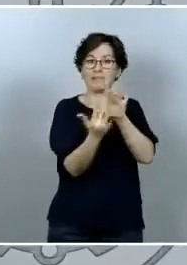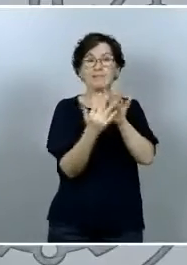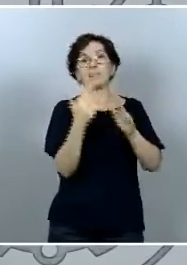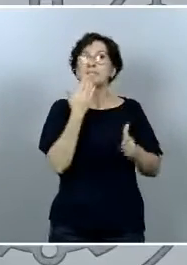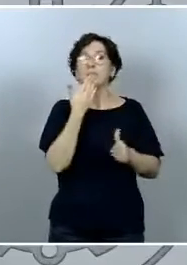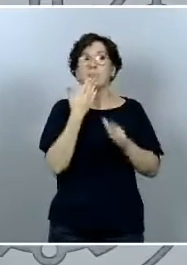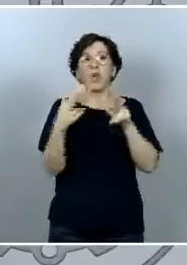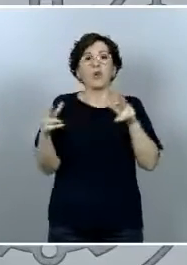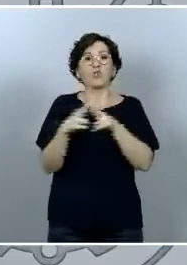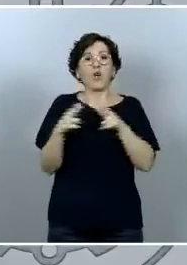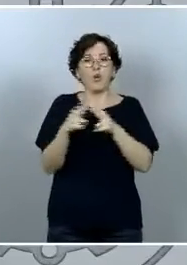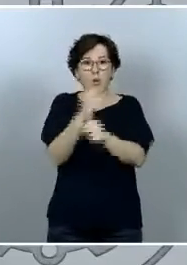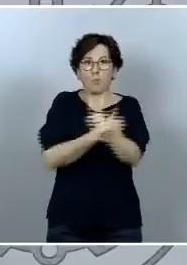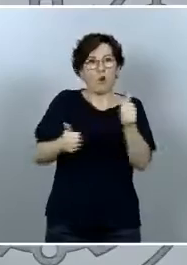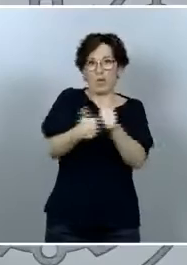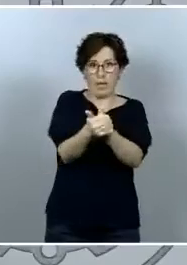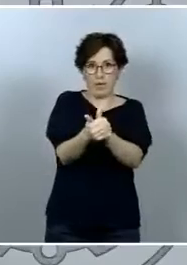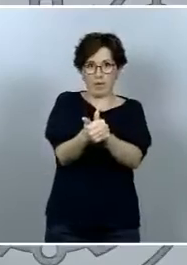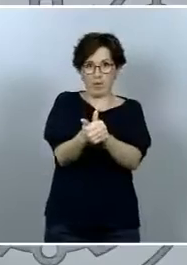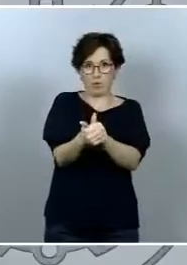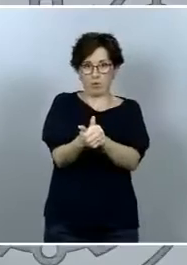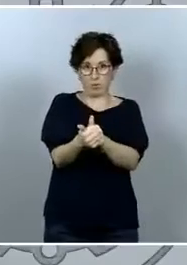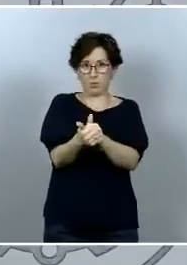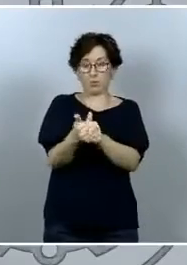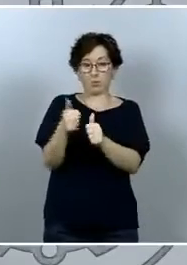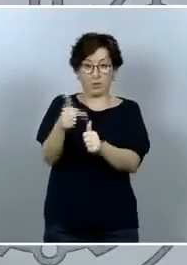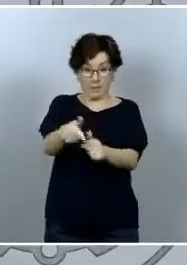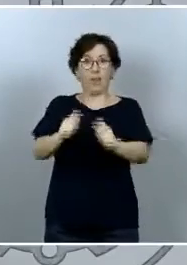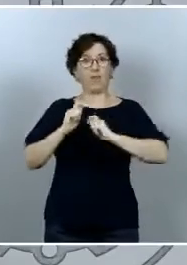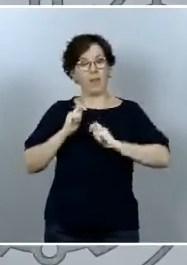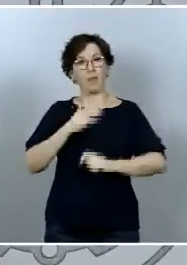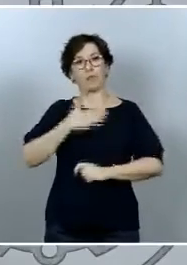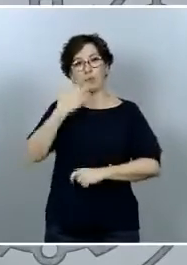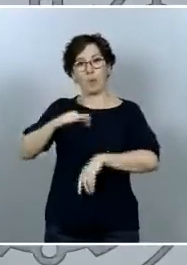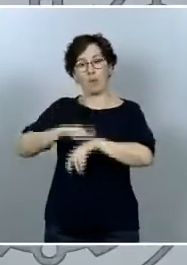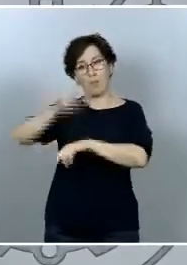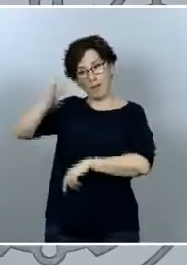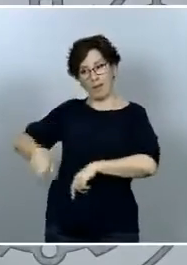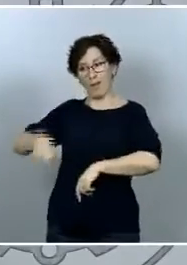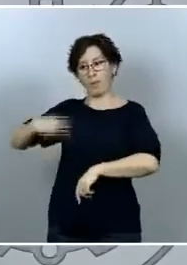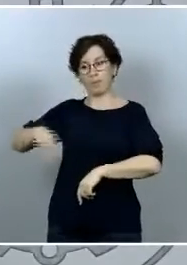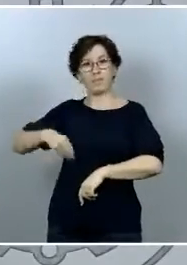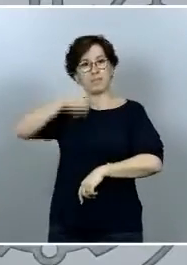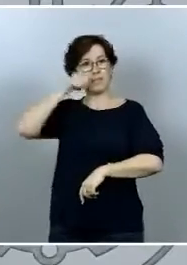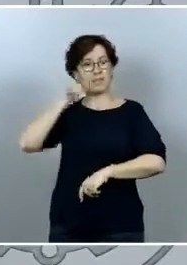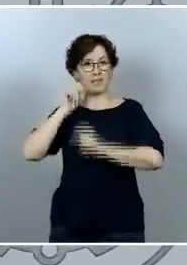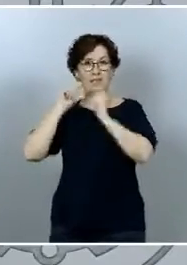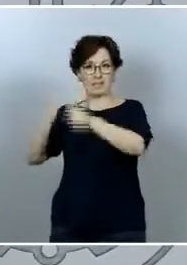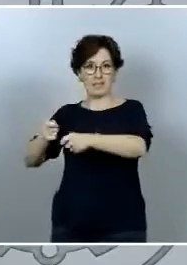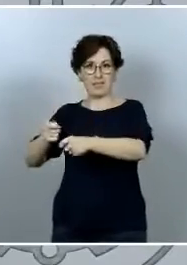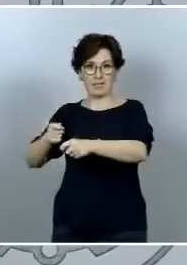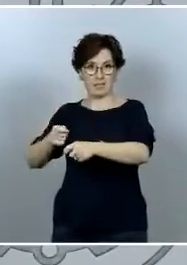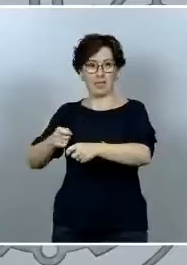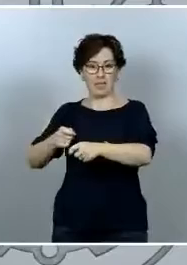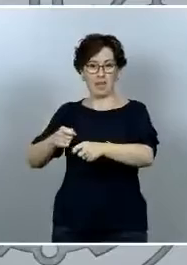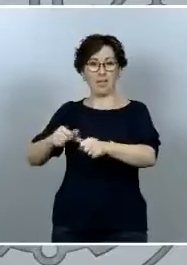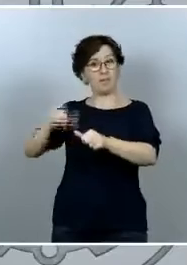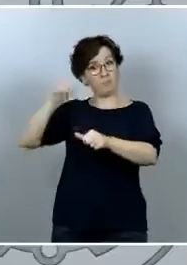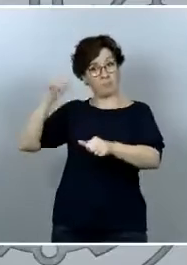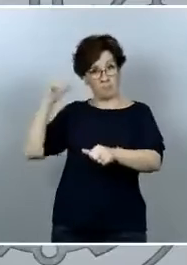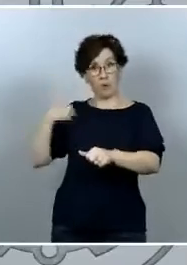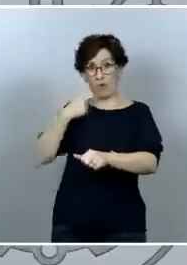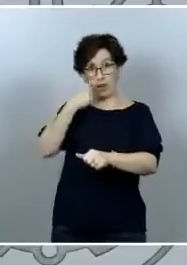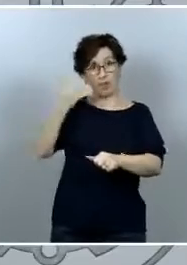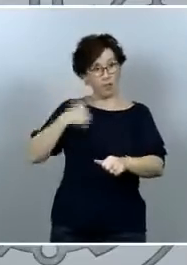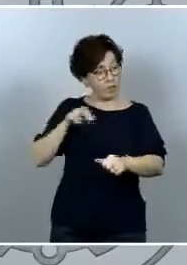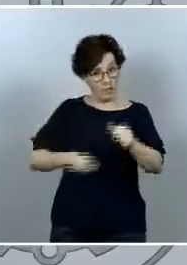como son aquellos que hicieron posible la investidura del señor Sánchez lo he dicho durante las ruedas de prensa previas y lo sigo diciendo en este